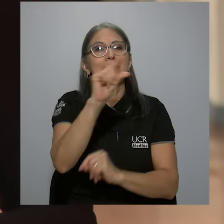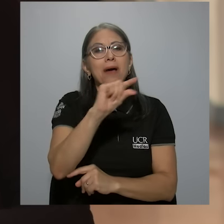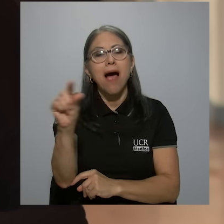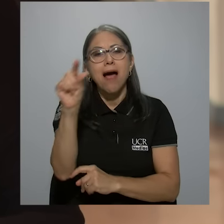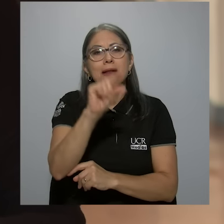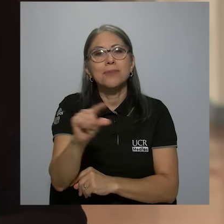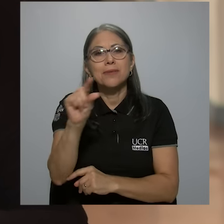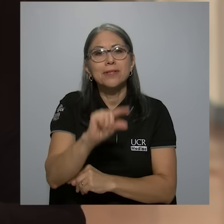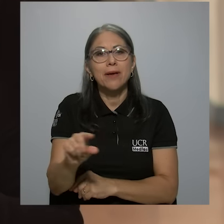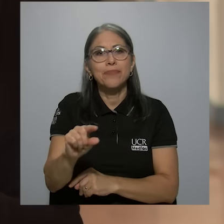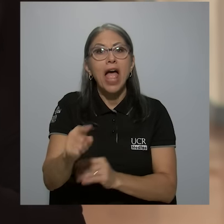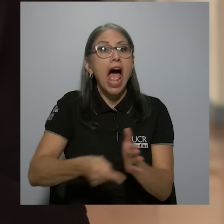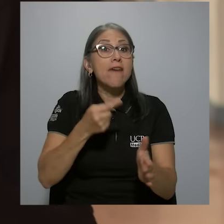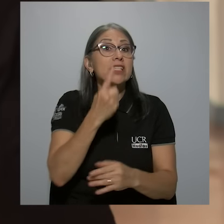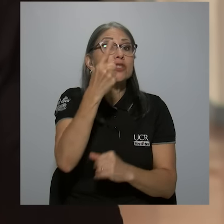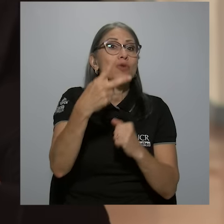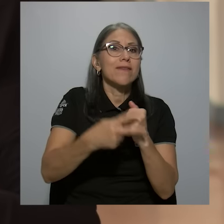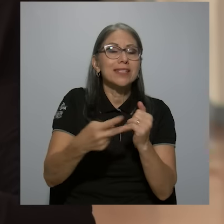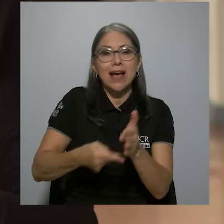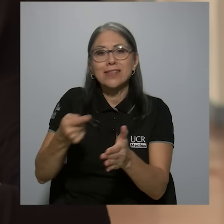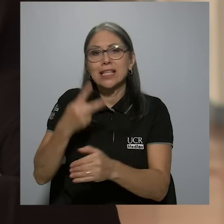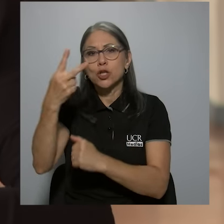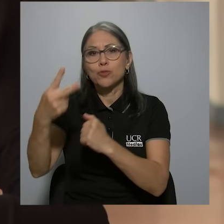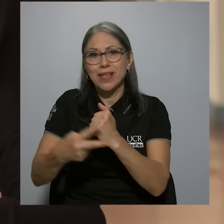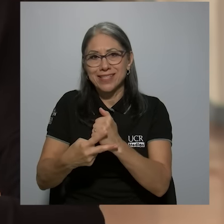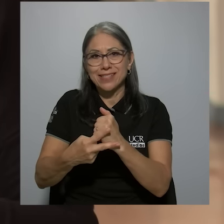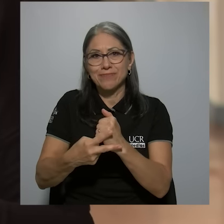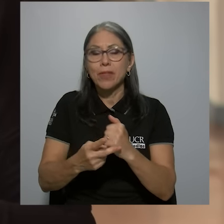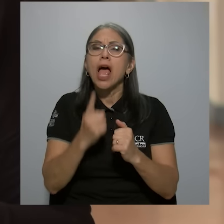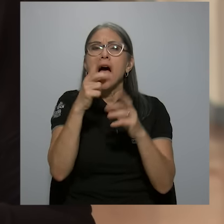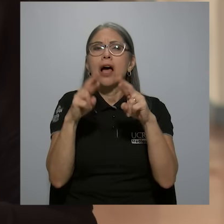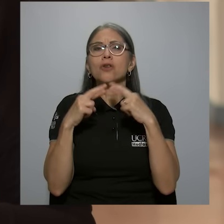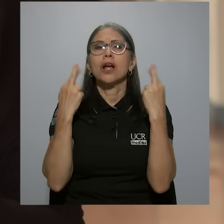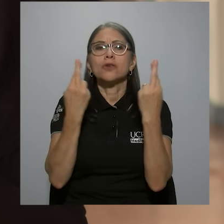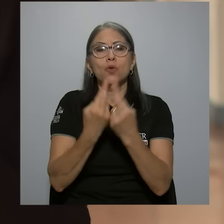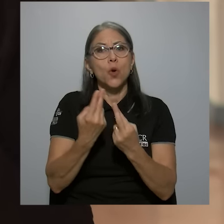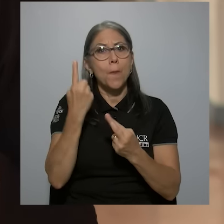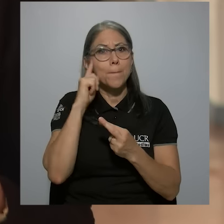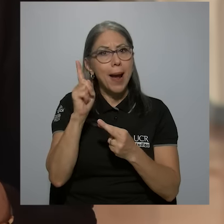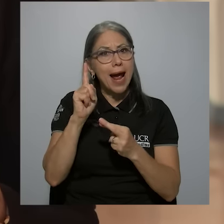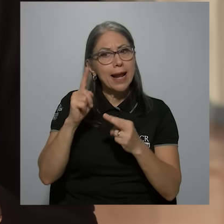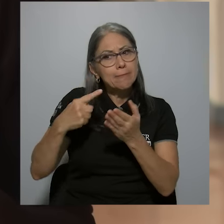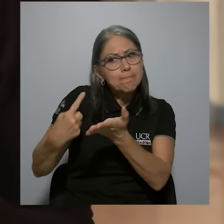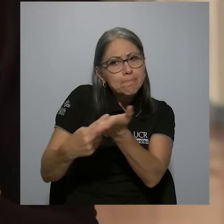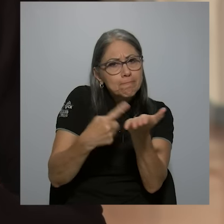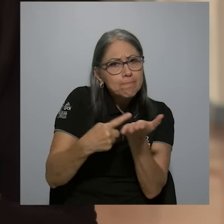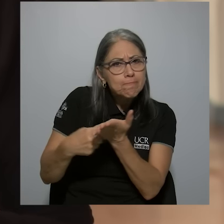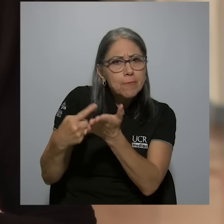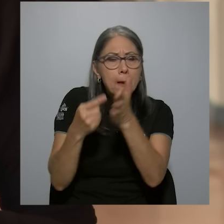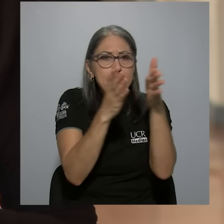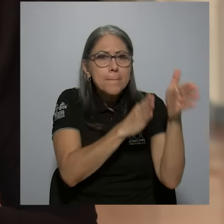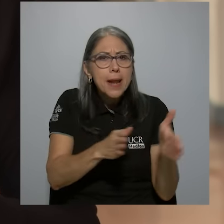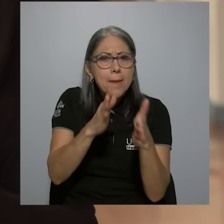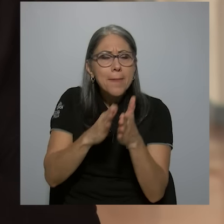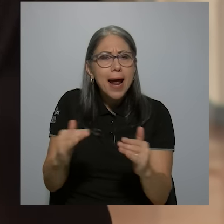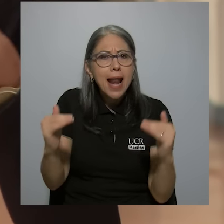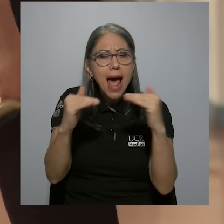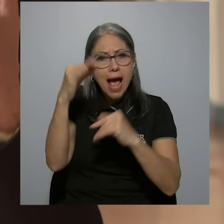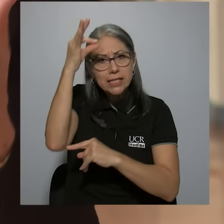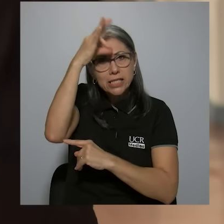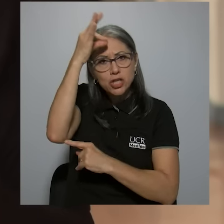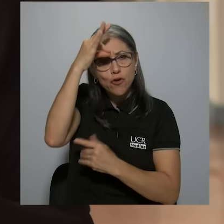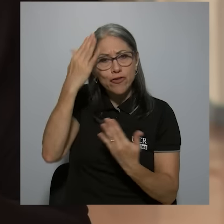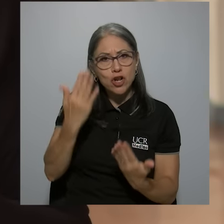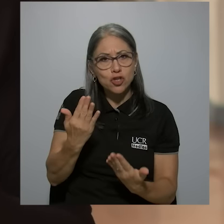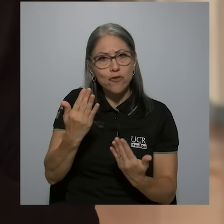o hasta dos veces. Tenemos una reunión para preparación, digamos, filosófica, donde se revisan